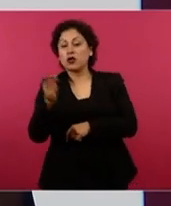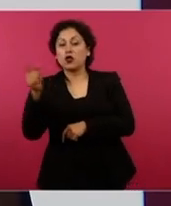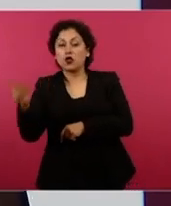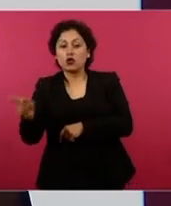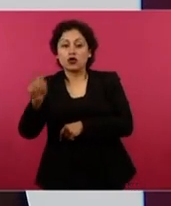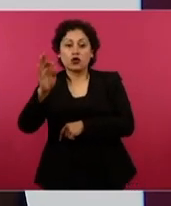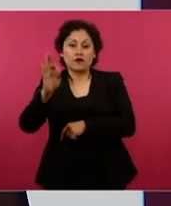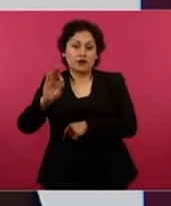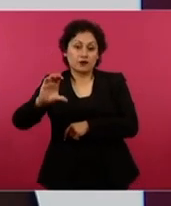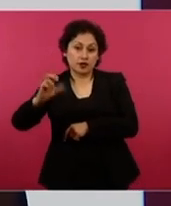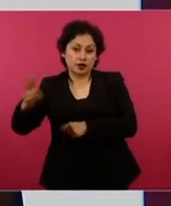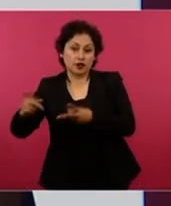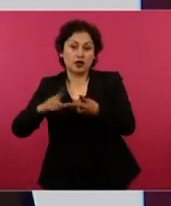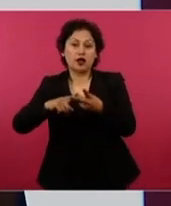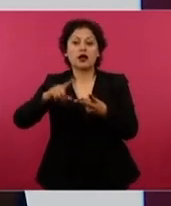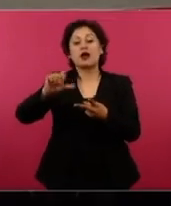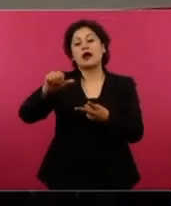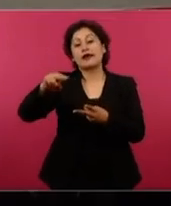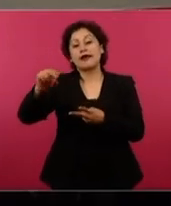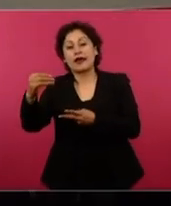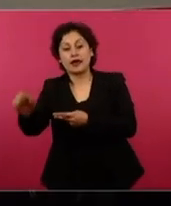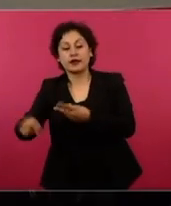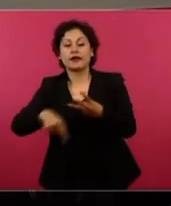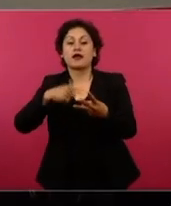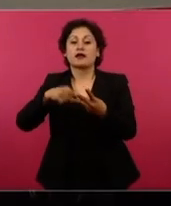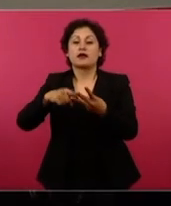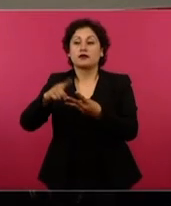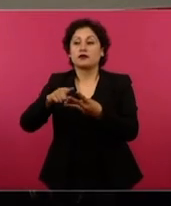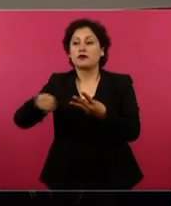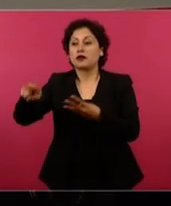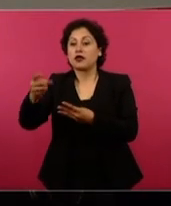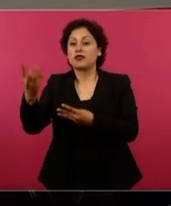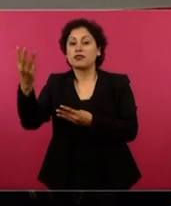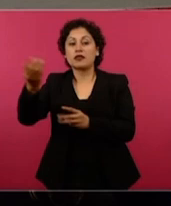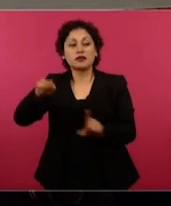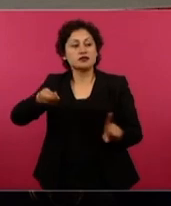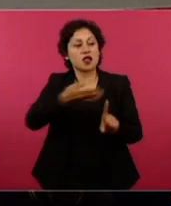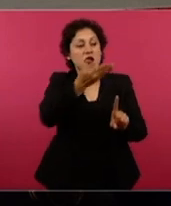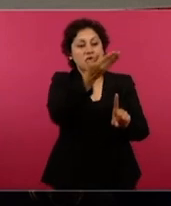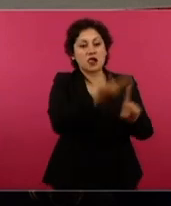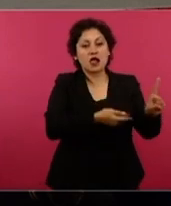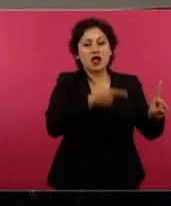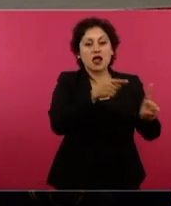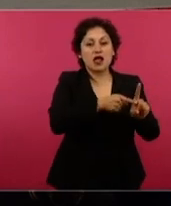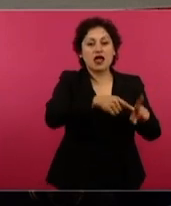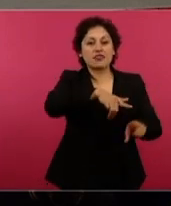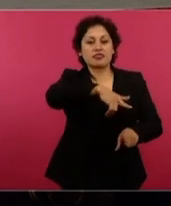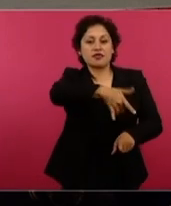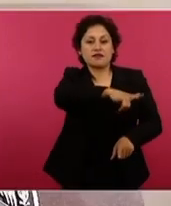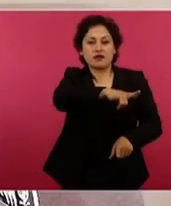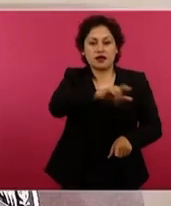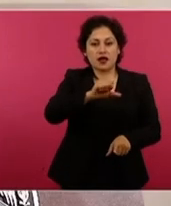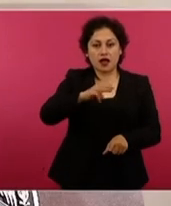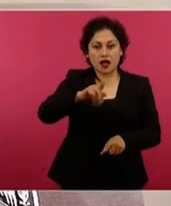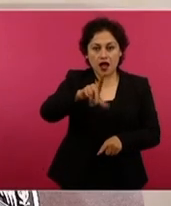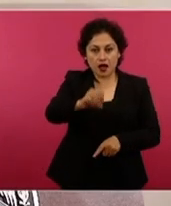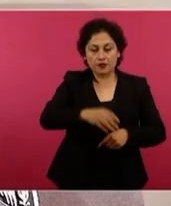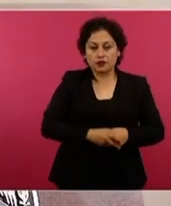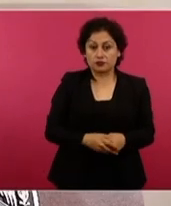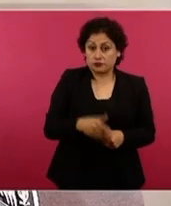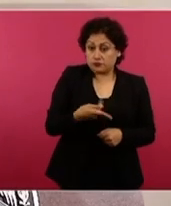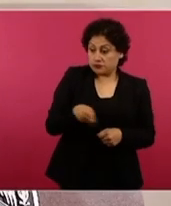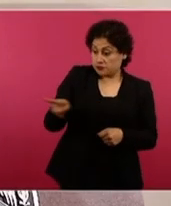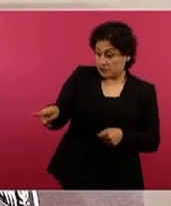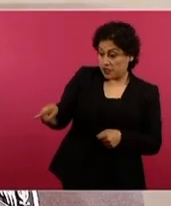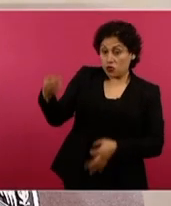Anaya y Enrique Ochoa Reza, quienes la llamaron títere de Andrés Manuel López Obrador. Pero el Tribunal del Poder Judicial de la Federación